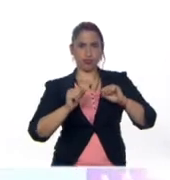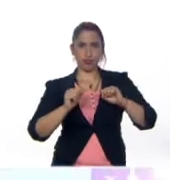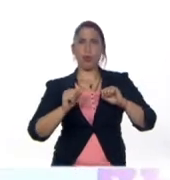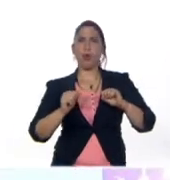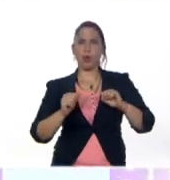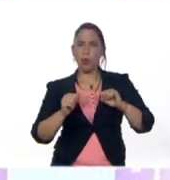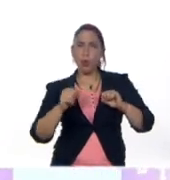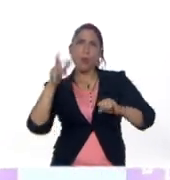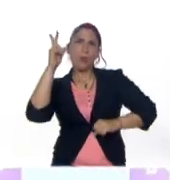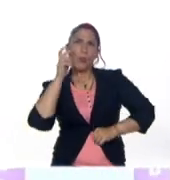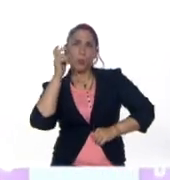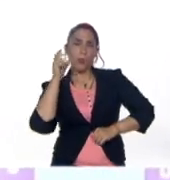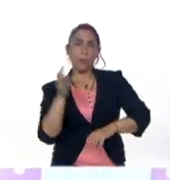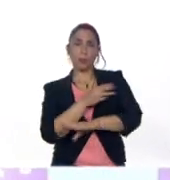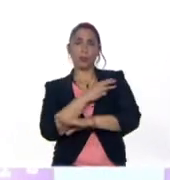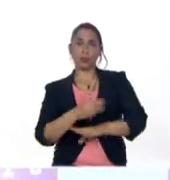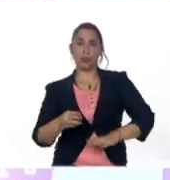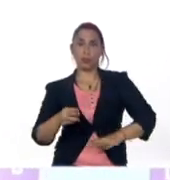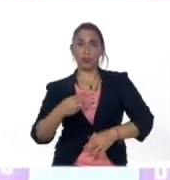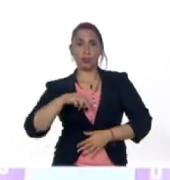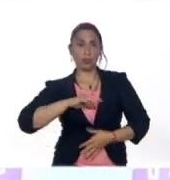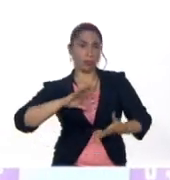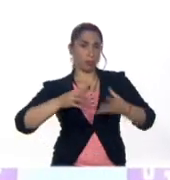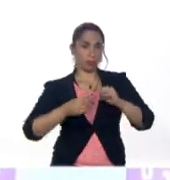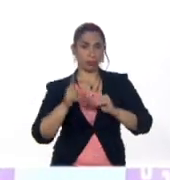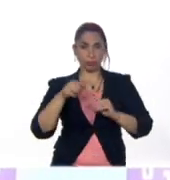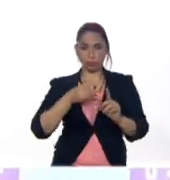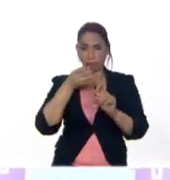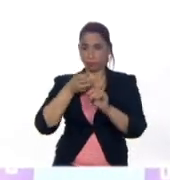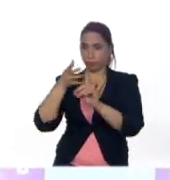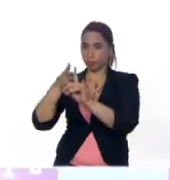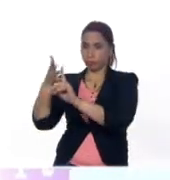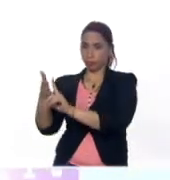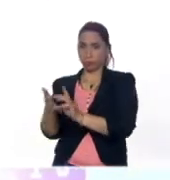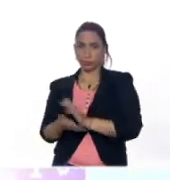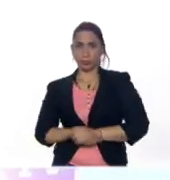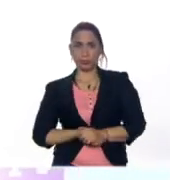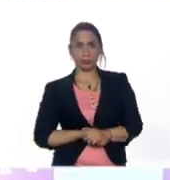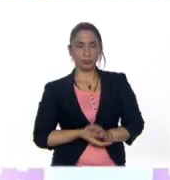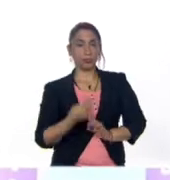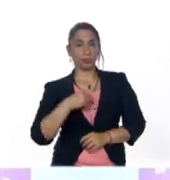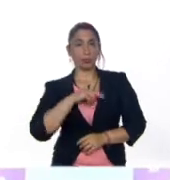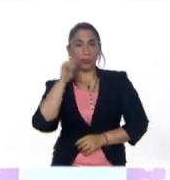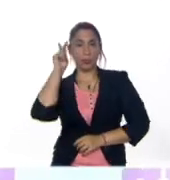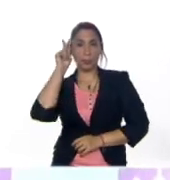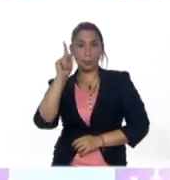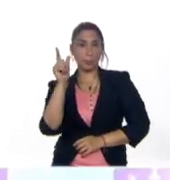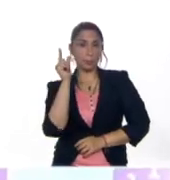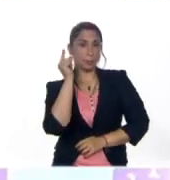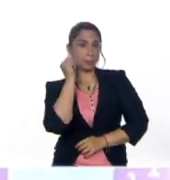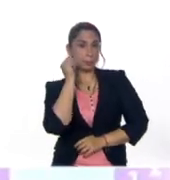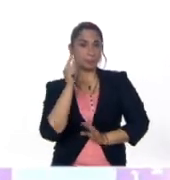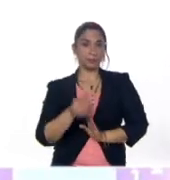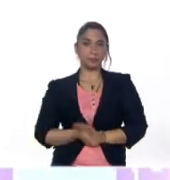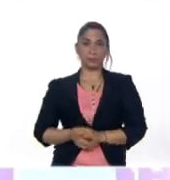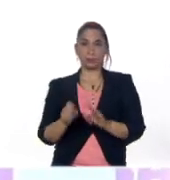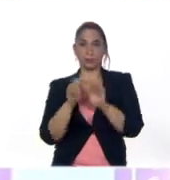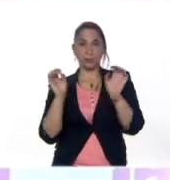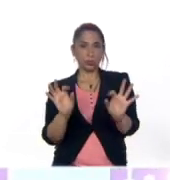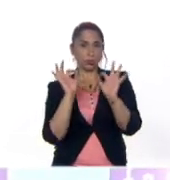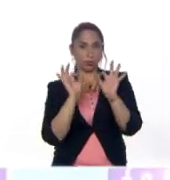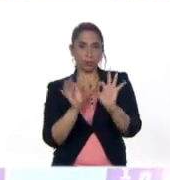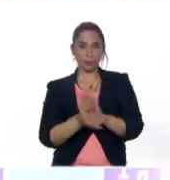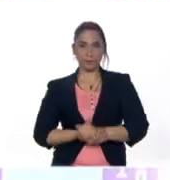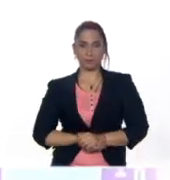de la música contamos con esas adaptaciones esos consejos y esas sugerencias de nuestra profesora Elisetti de Gubella en la